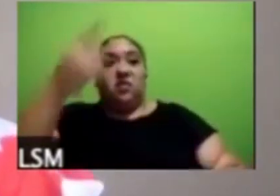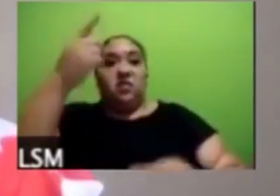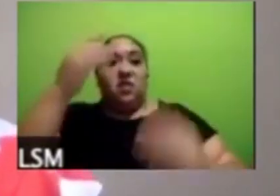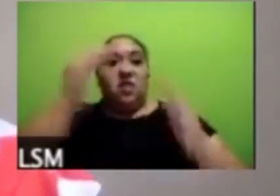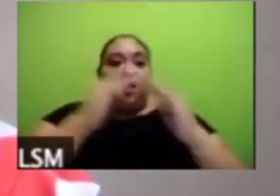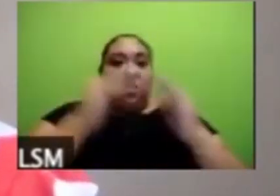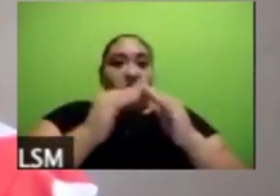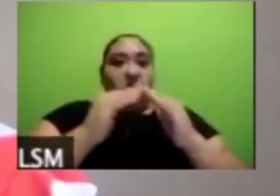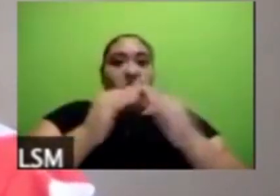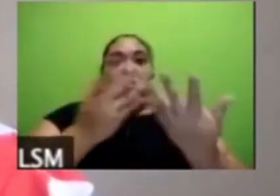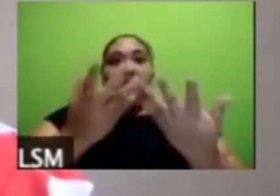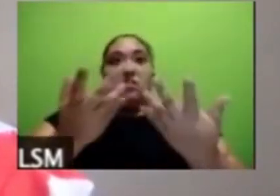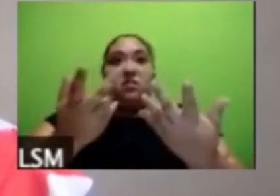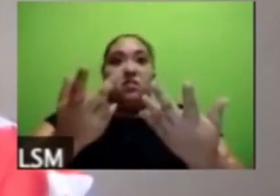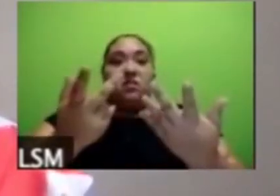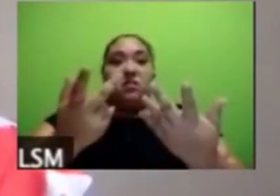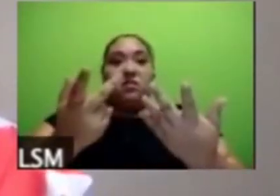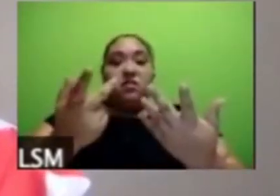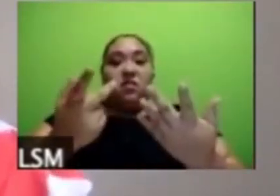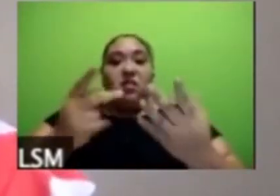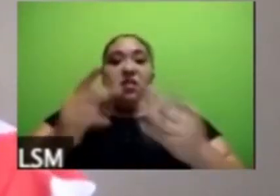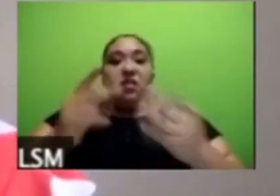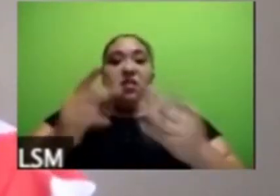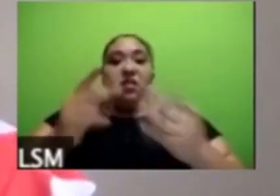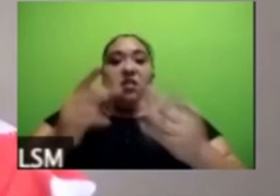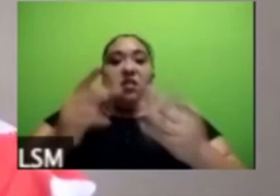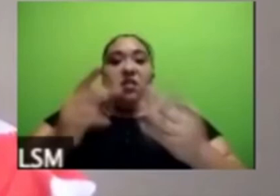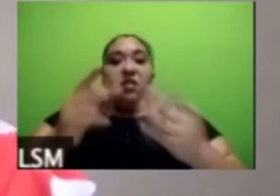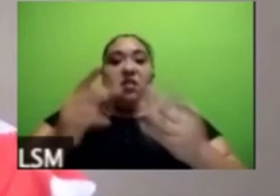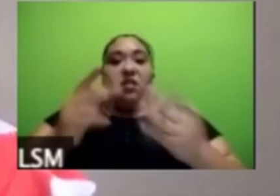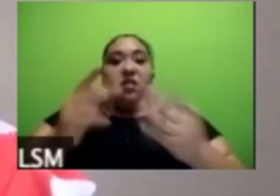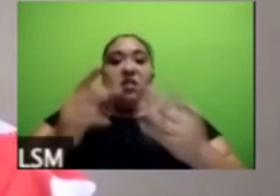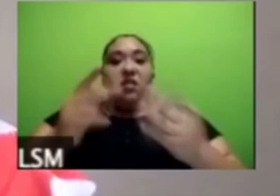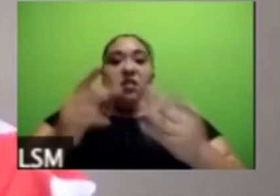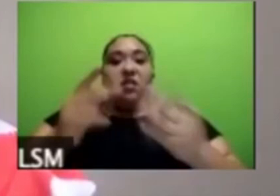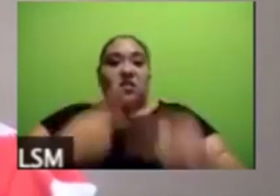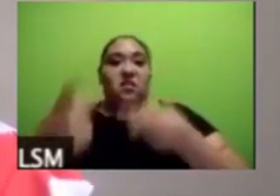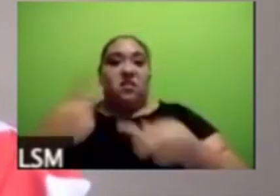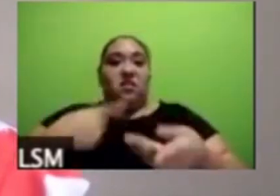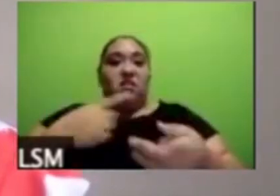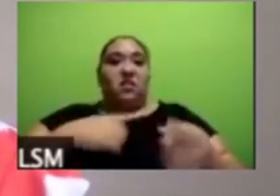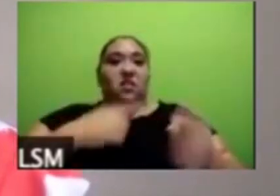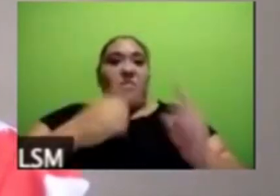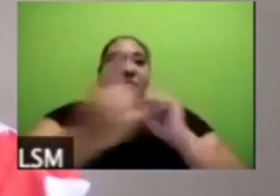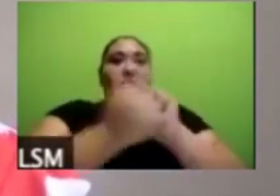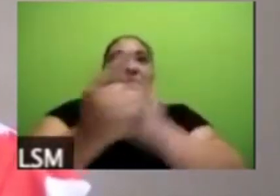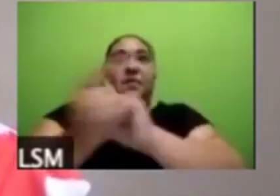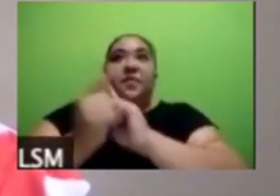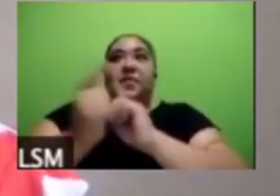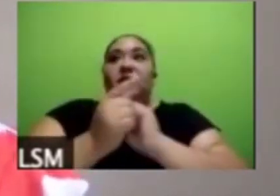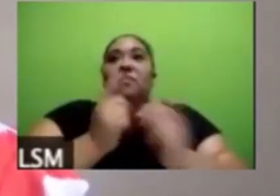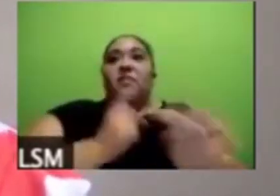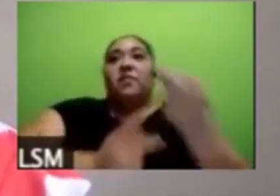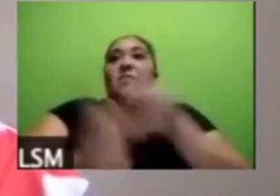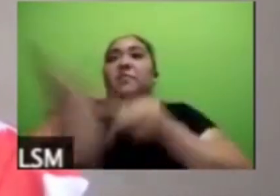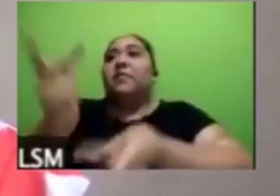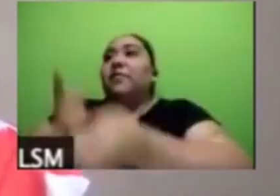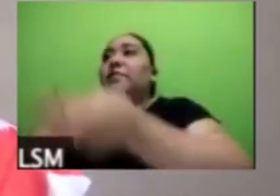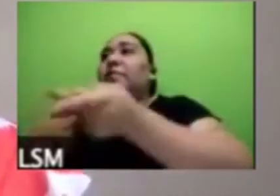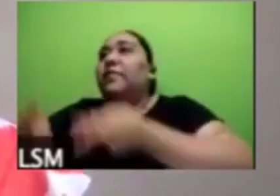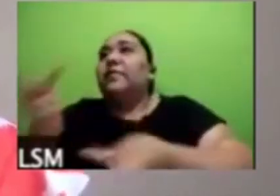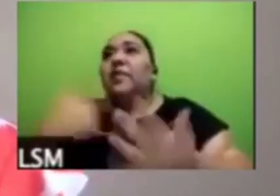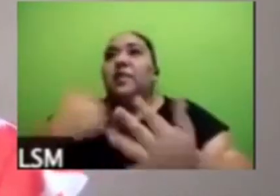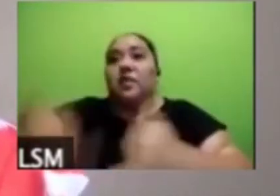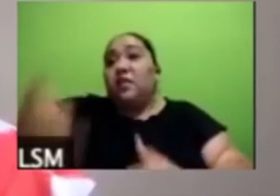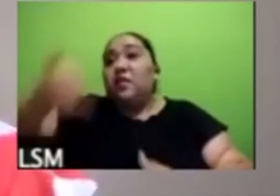protocolos en el levantamiento y no nada más se pueden preguntar y mucho menos vía telefónica sin tener cuidado de estos protocolos pero me